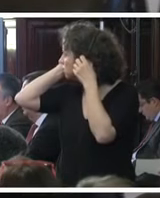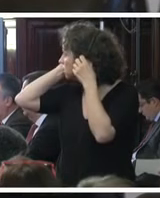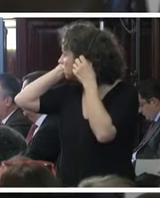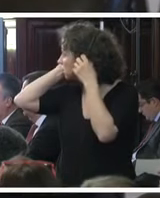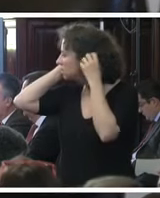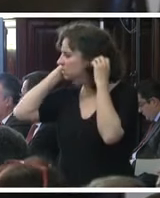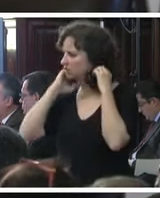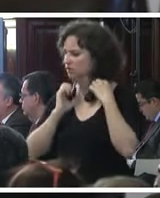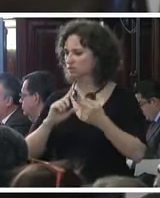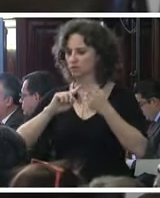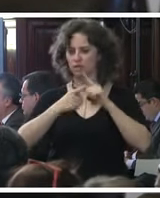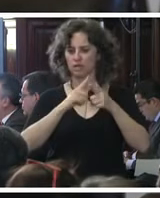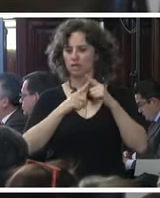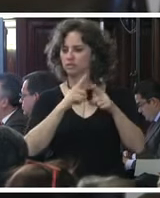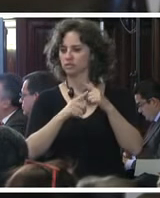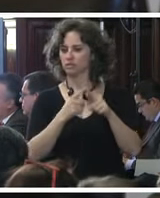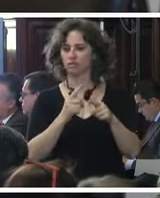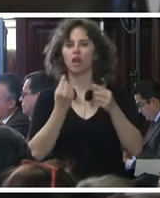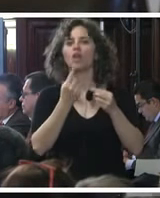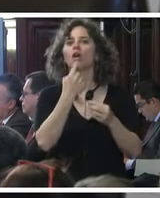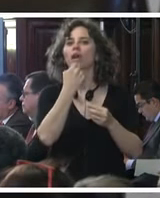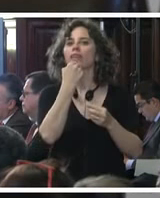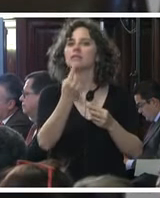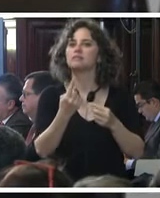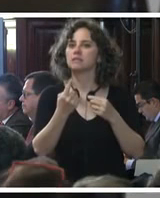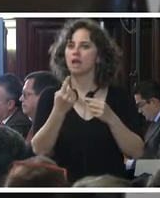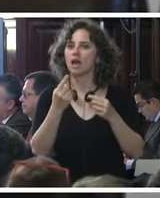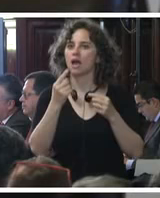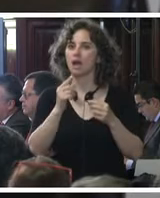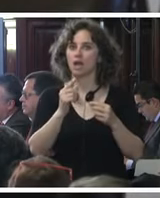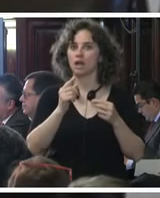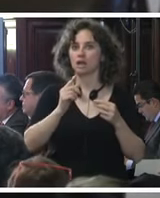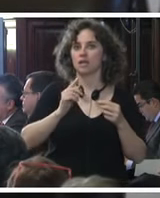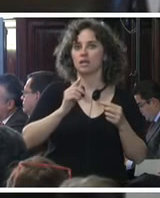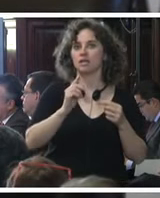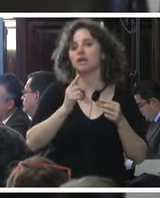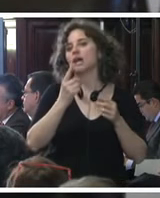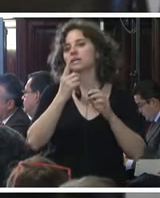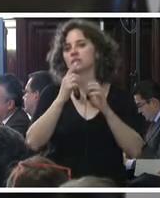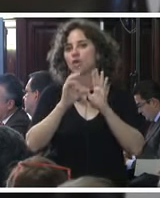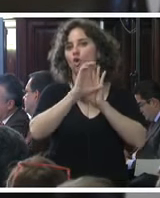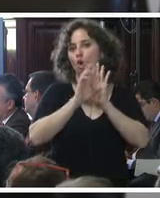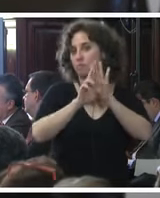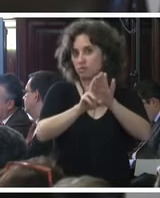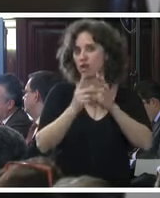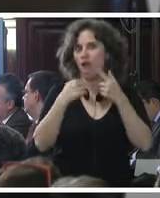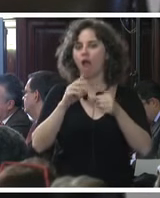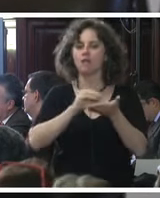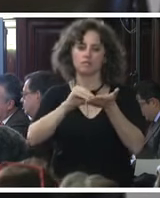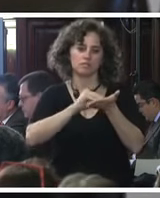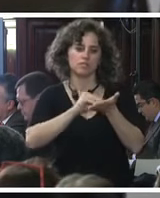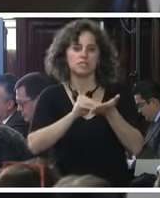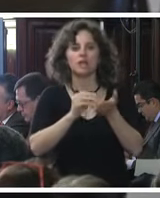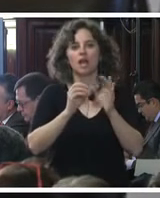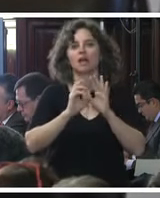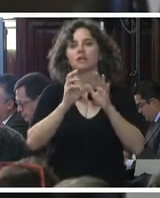en relación a lo a lo que indicaba señora comisionada del mapa de fosas la oficina de investigación se dio la tarea de